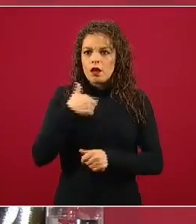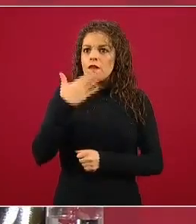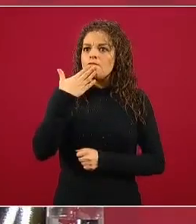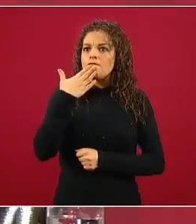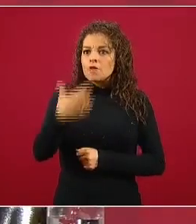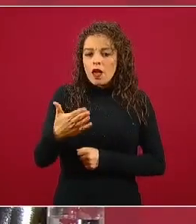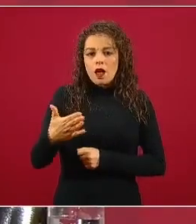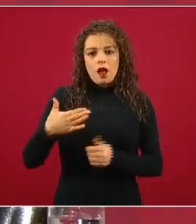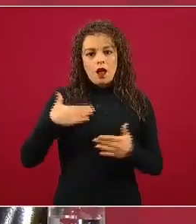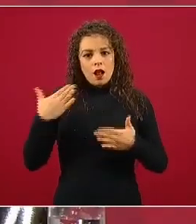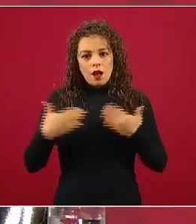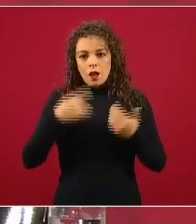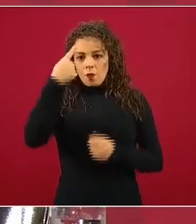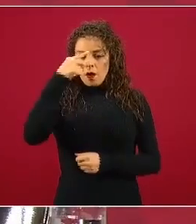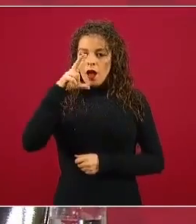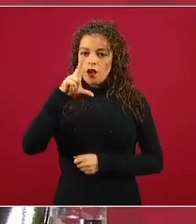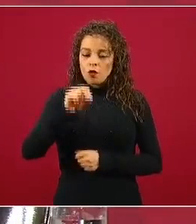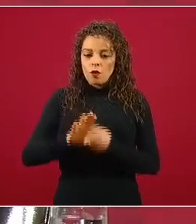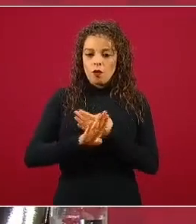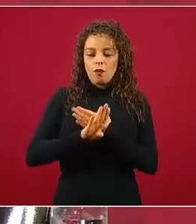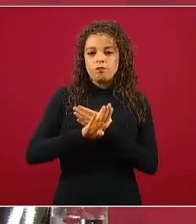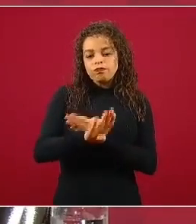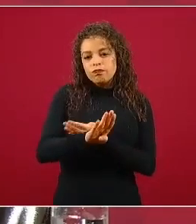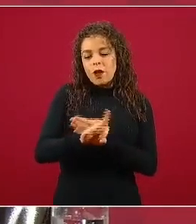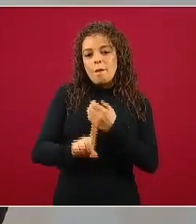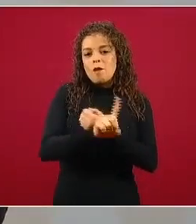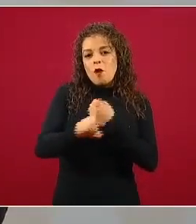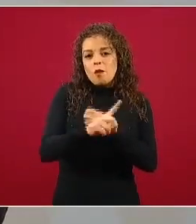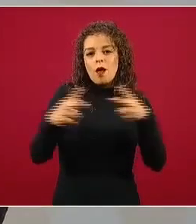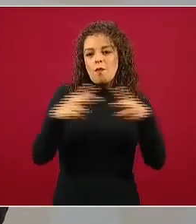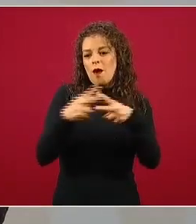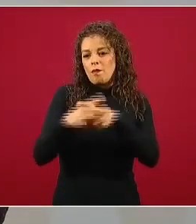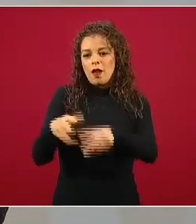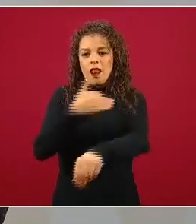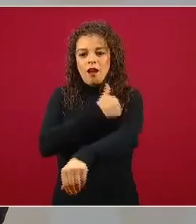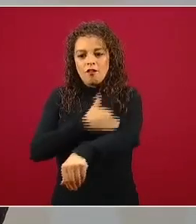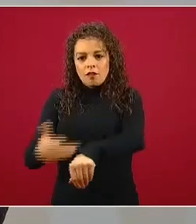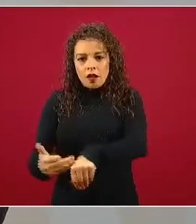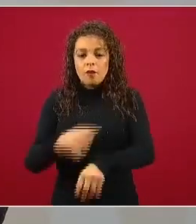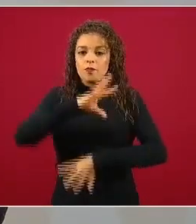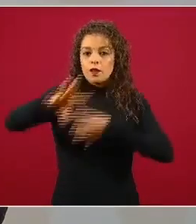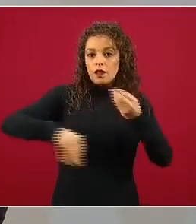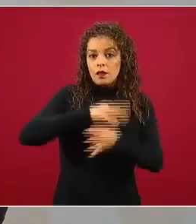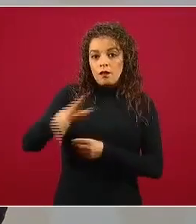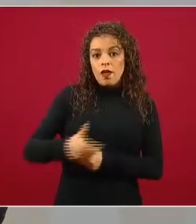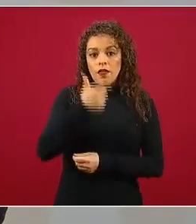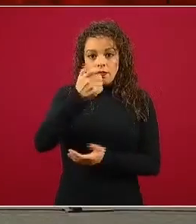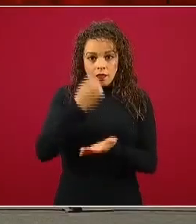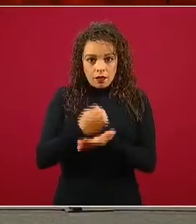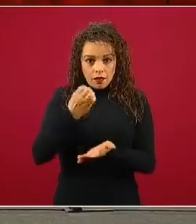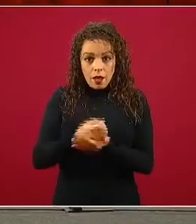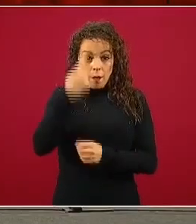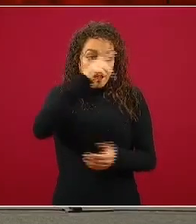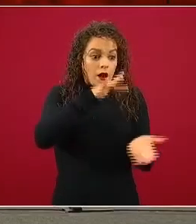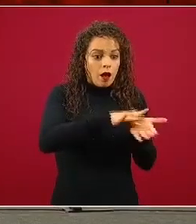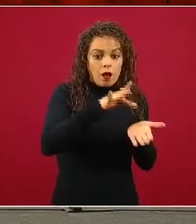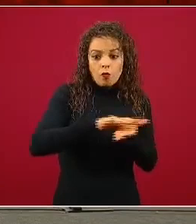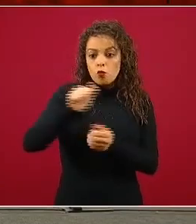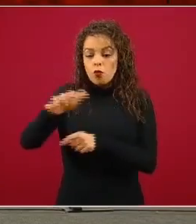para no pelear con la familia, para ahorrar un poco dentro de la economía, para ayudar a los demás, para evitar el salir de casa.